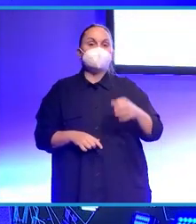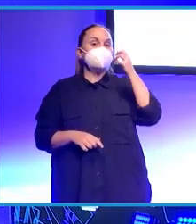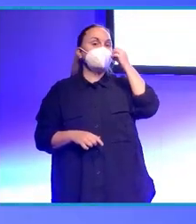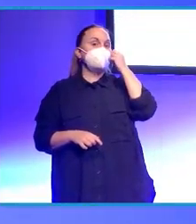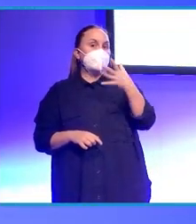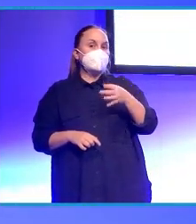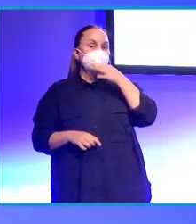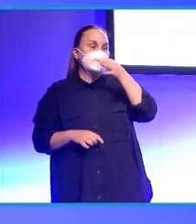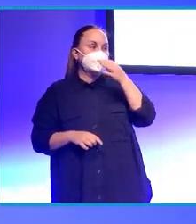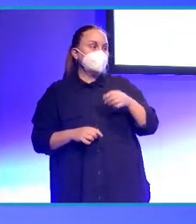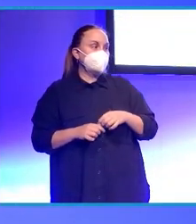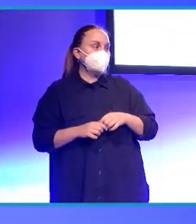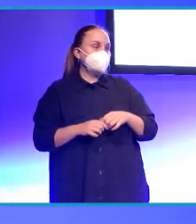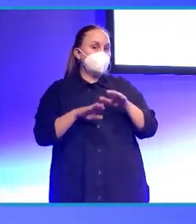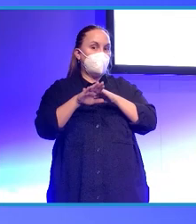Buenas tardes.